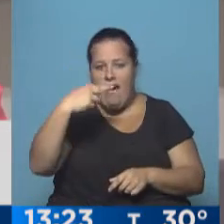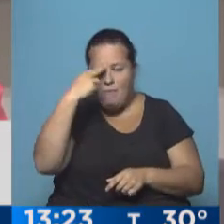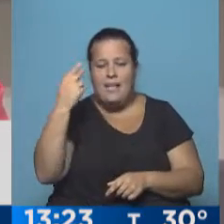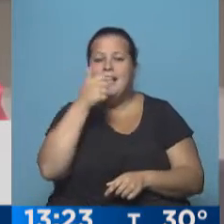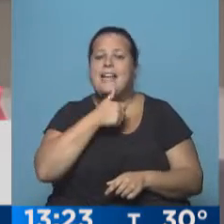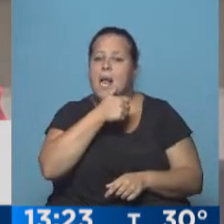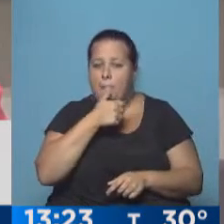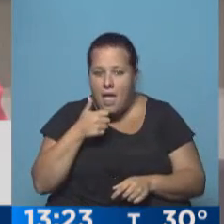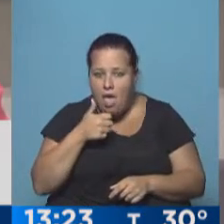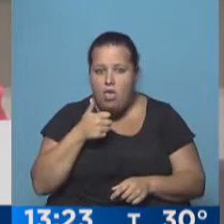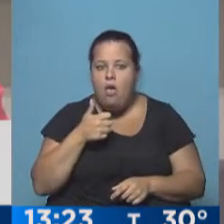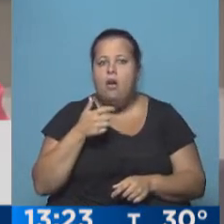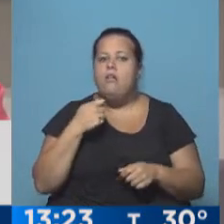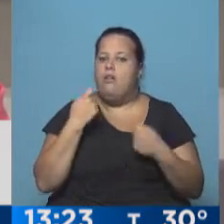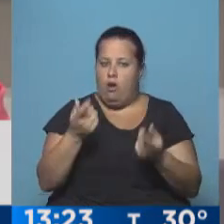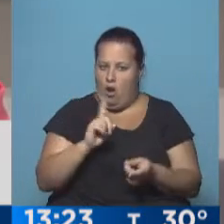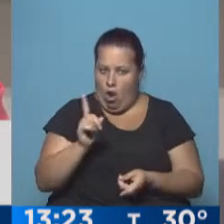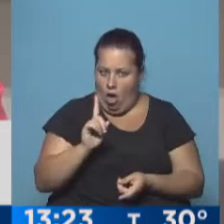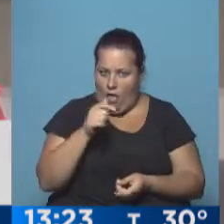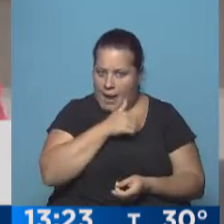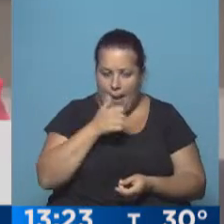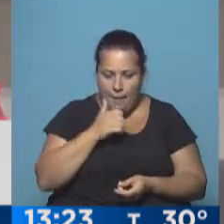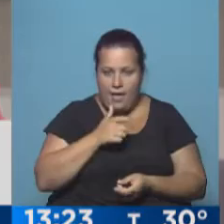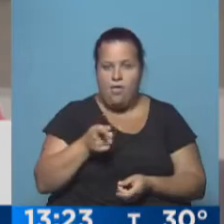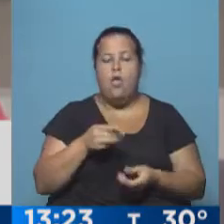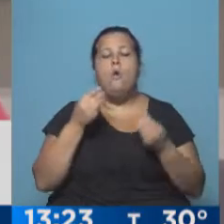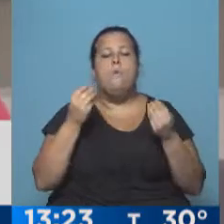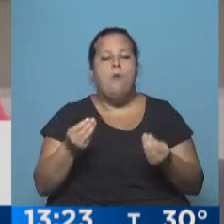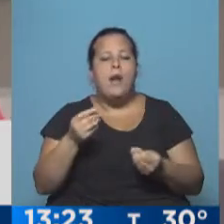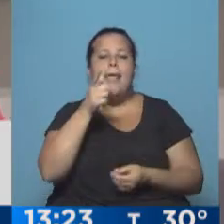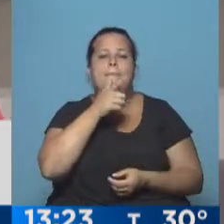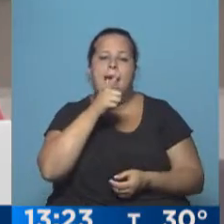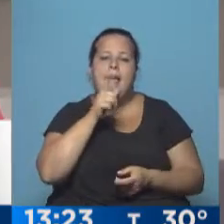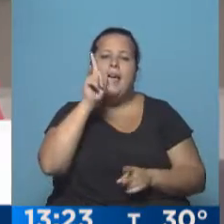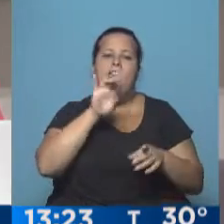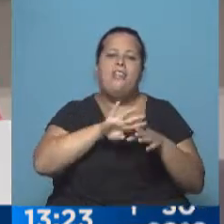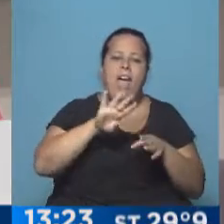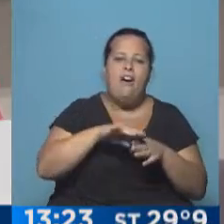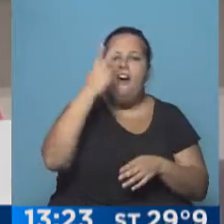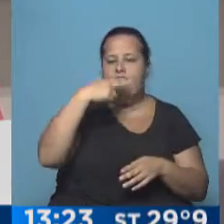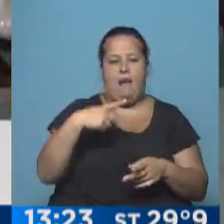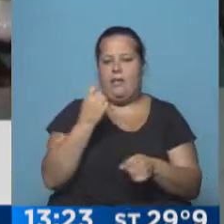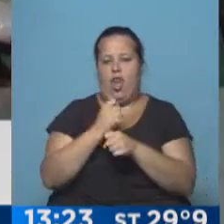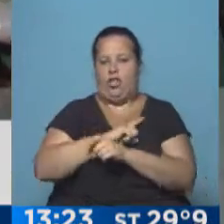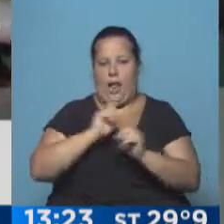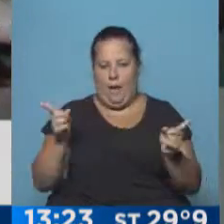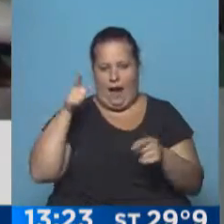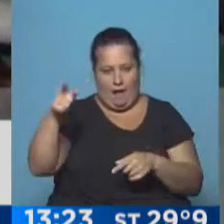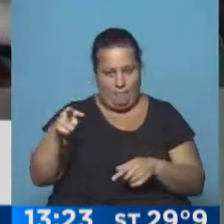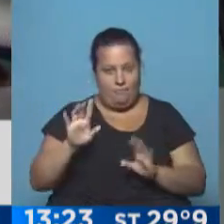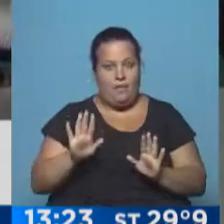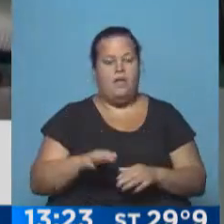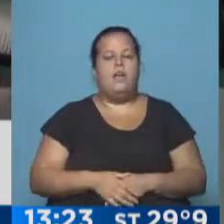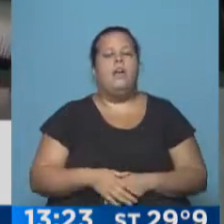medicación y no les están dando medicación, porque parece que hay alguna deuda y las farmacias no están trabajando con Incluir Salud.